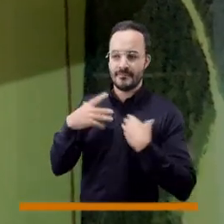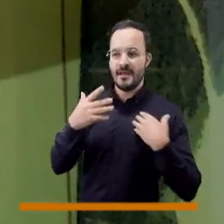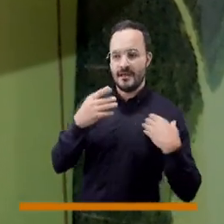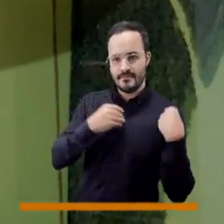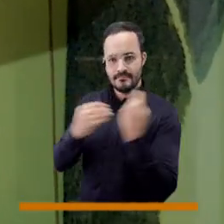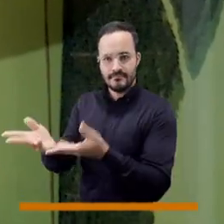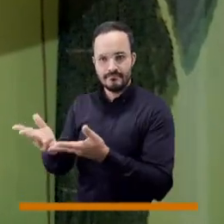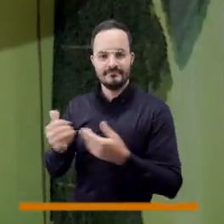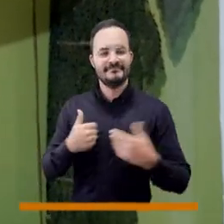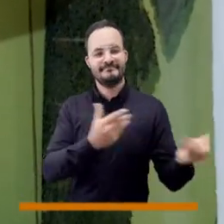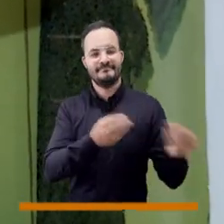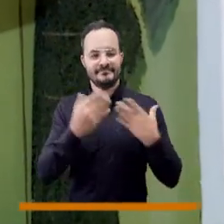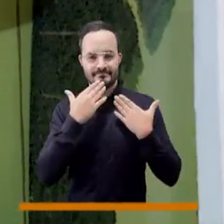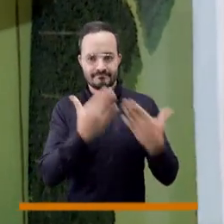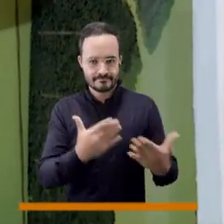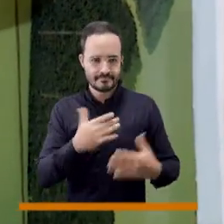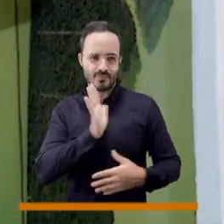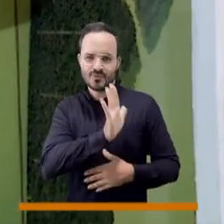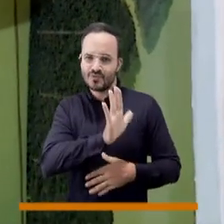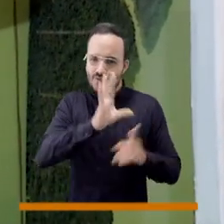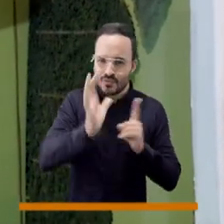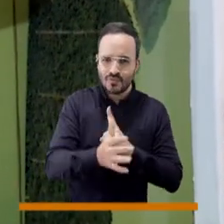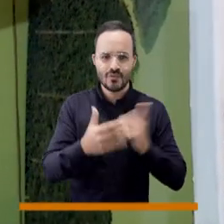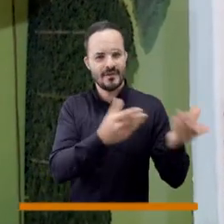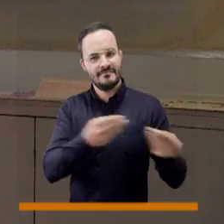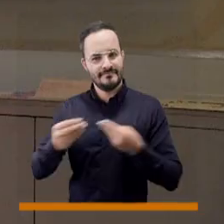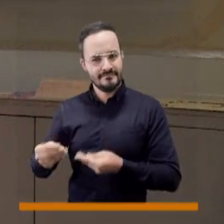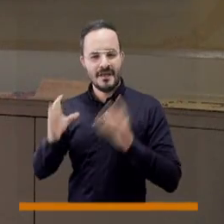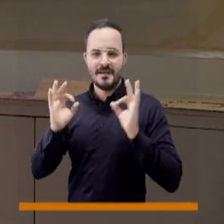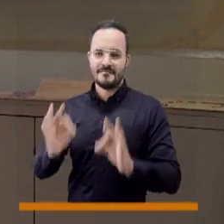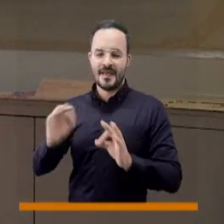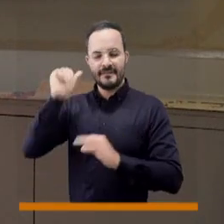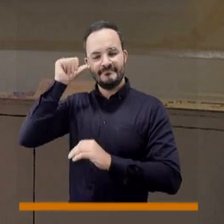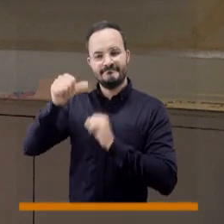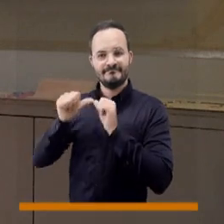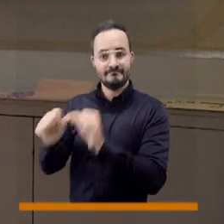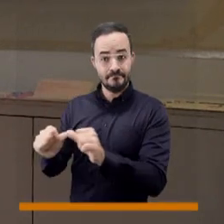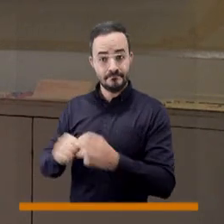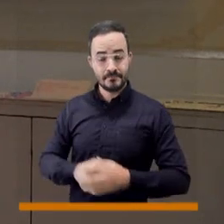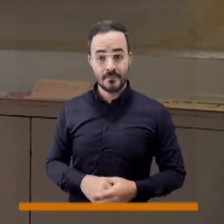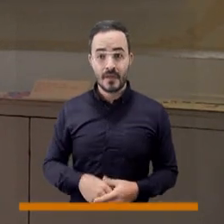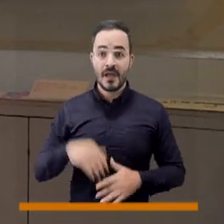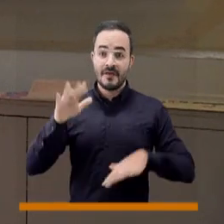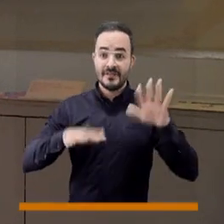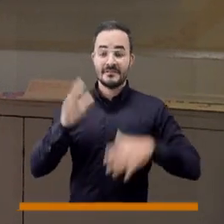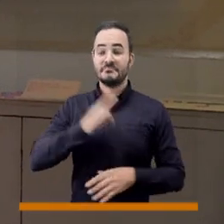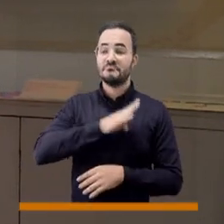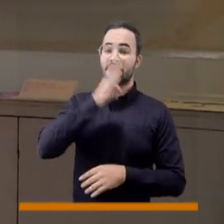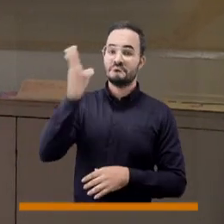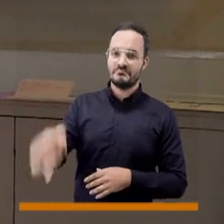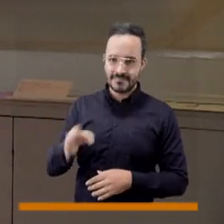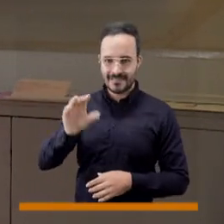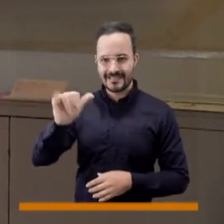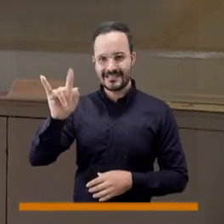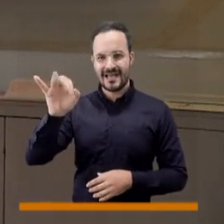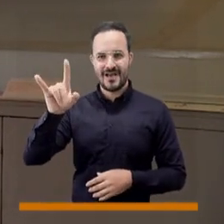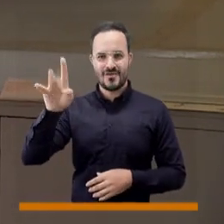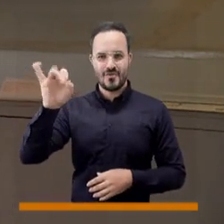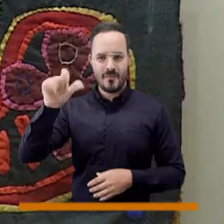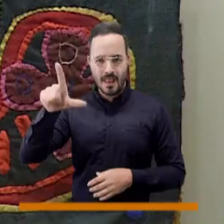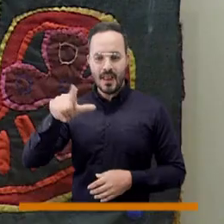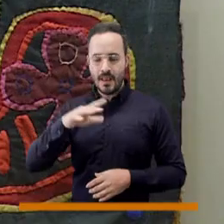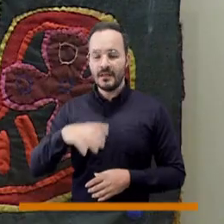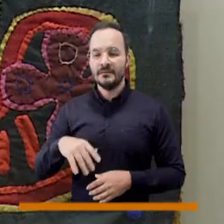él tuviera el recuerdo cuando venían a yarumal en el primer piso se fue haciendo la colección ustedes ya llevan 51